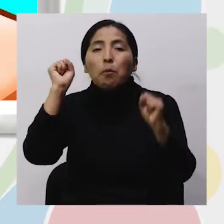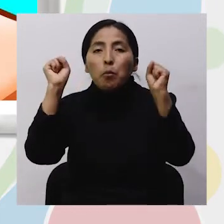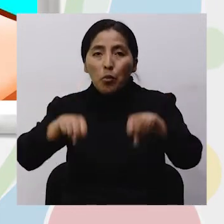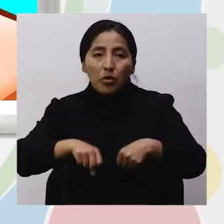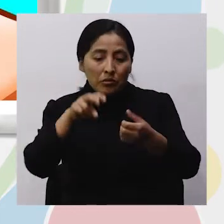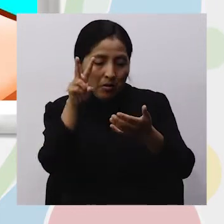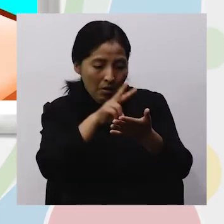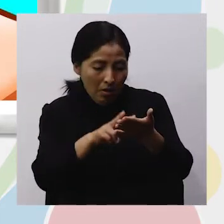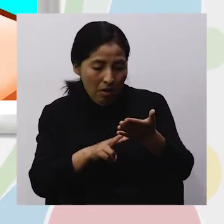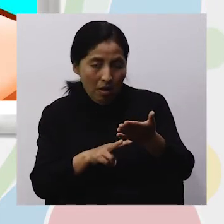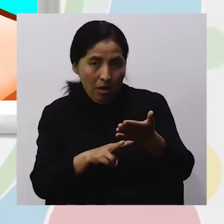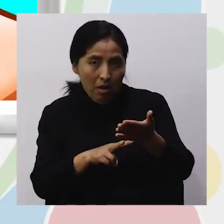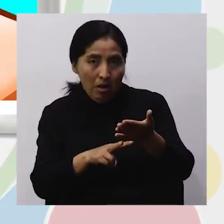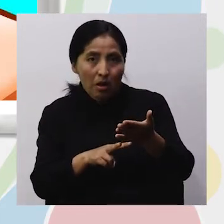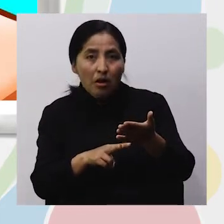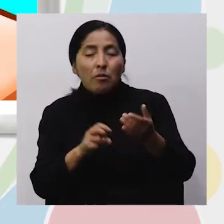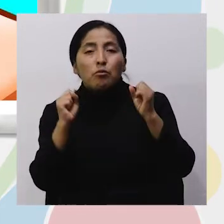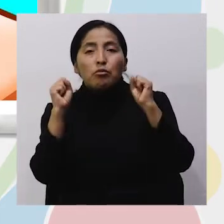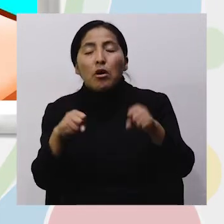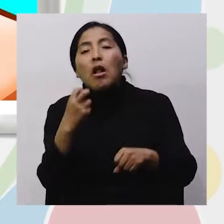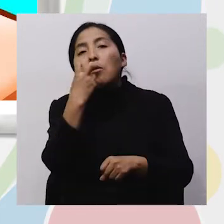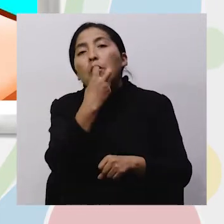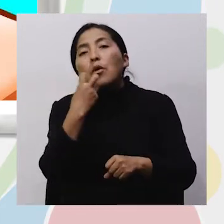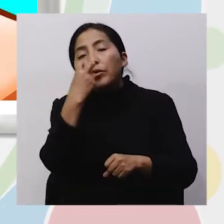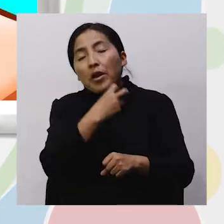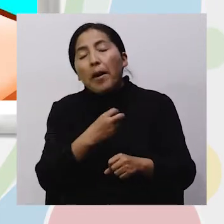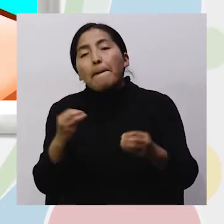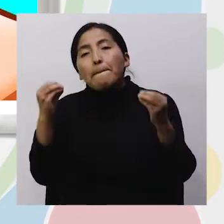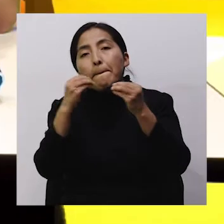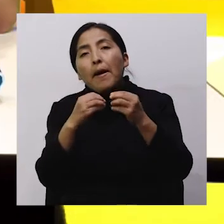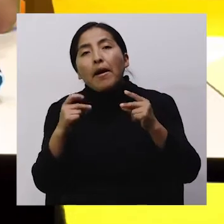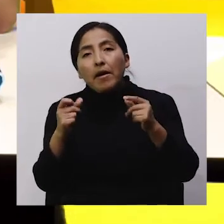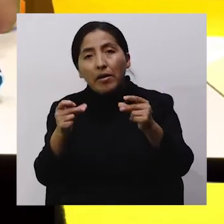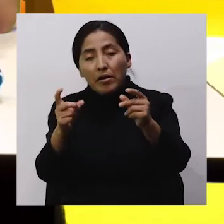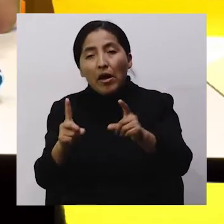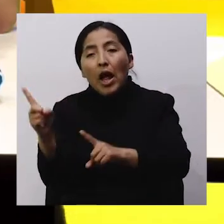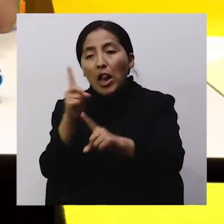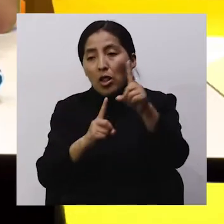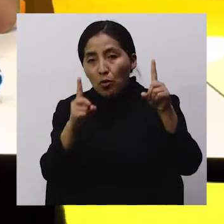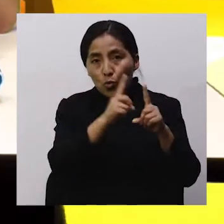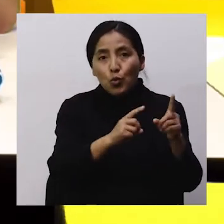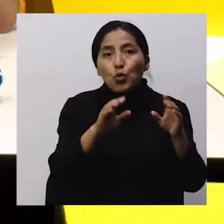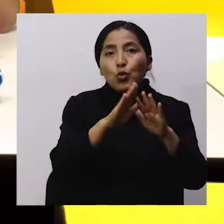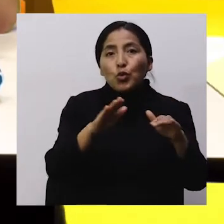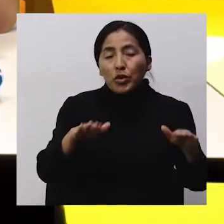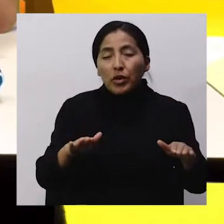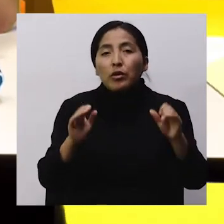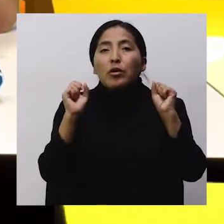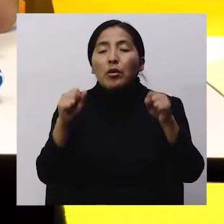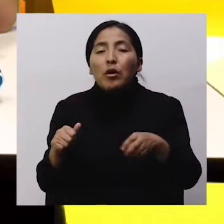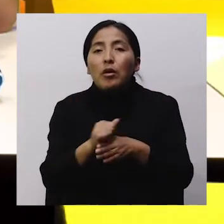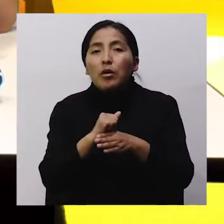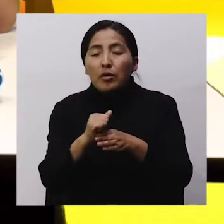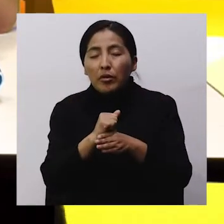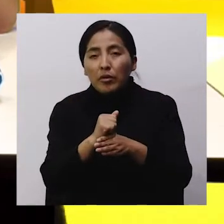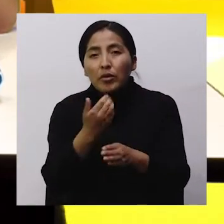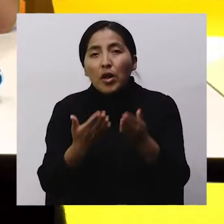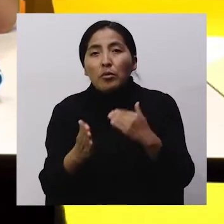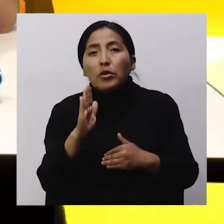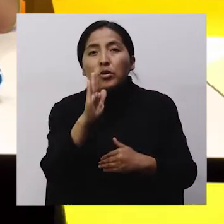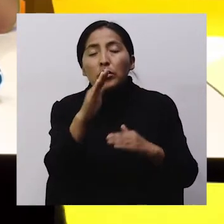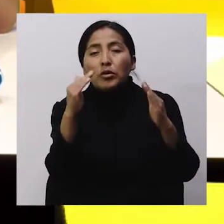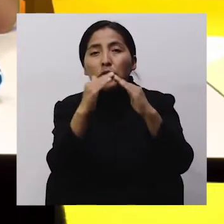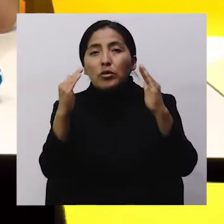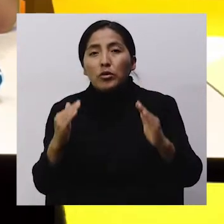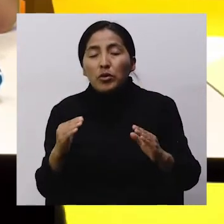Vamos a empezar a pronunciar más rápido también las palabras Bueno, eso al menos hacen algunos niños Y también se les enseña, ¿no? No sé si los niños de la casa harán